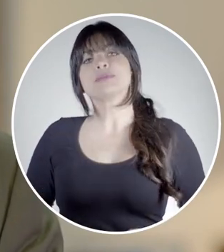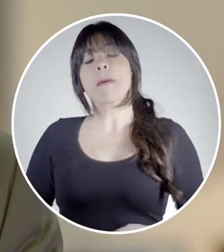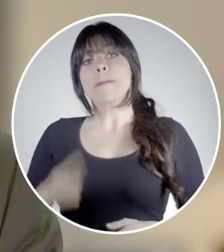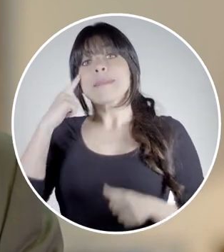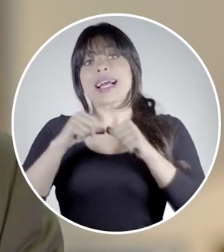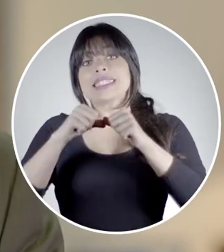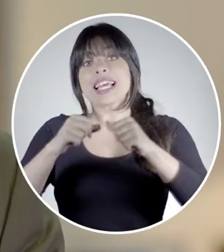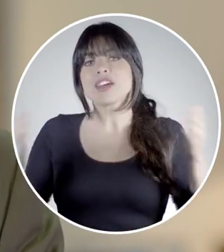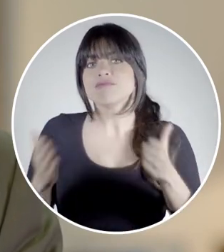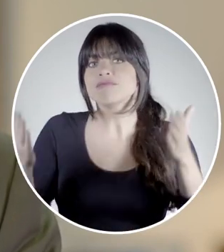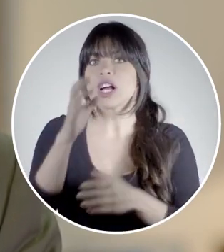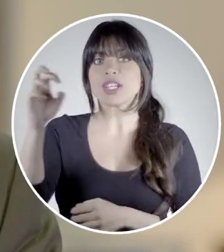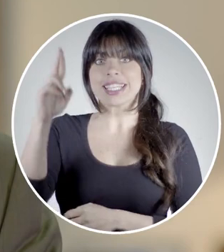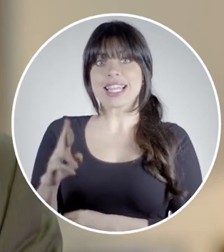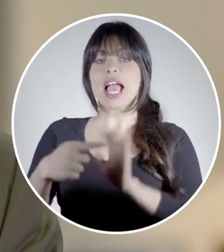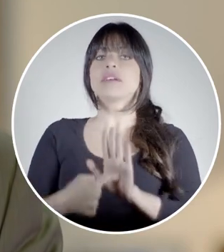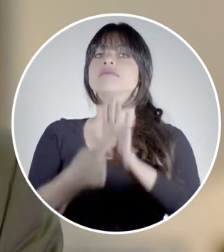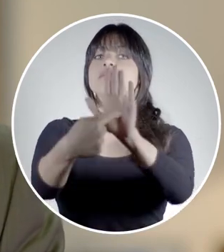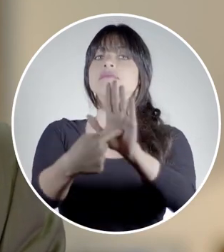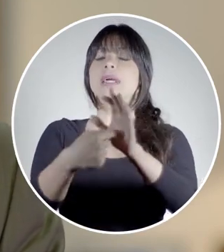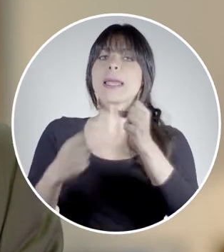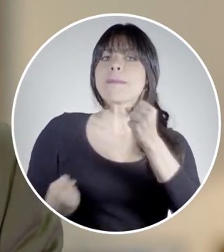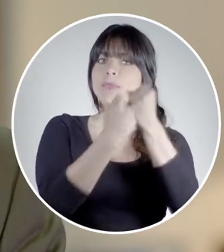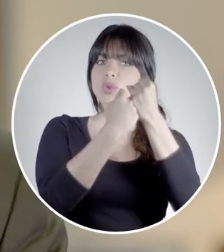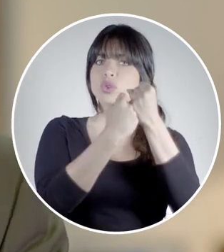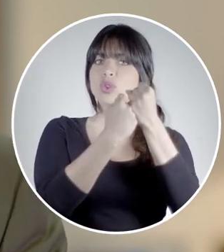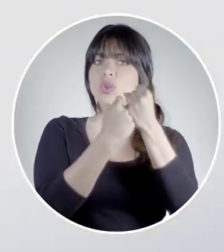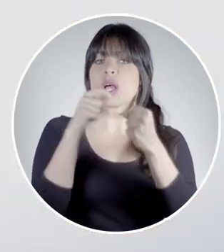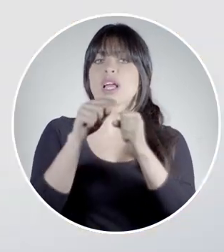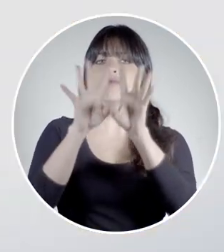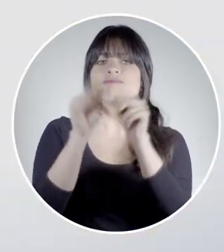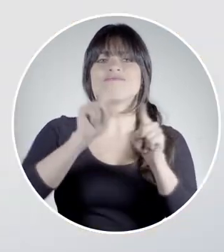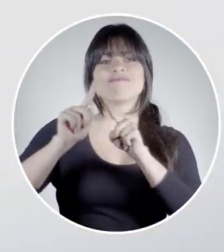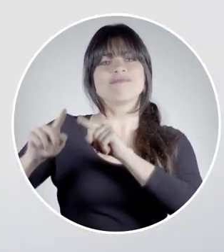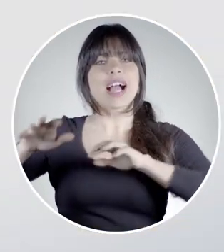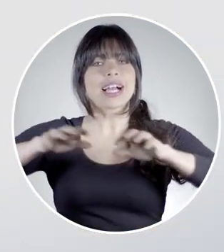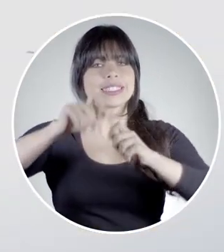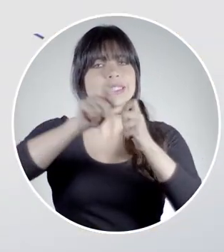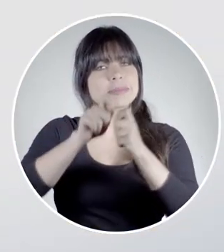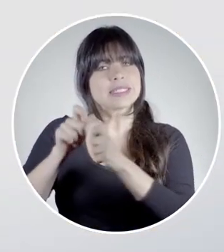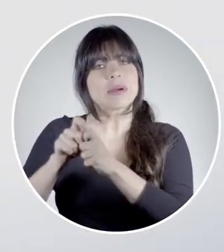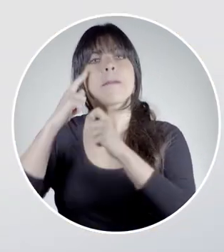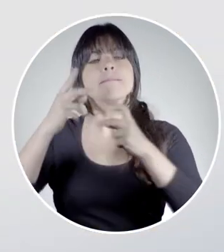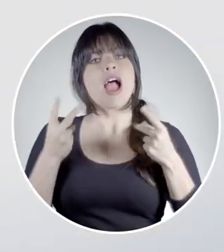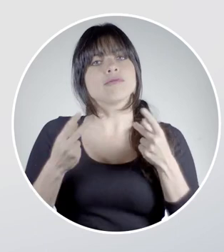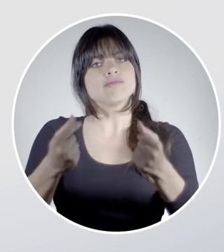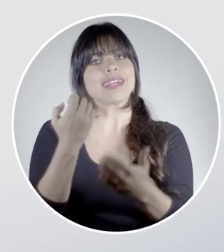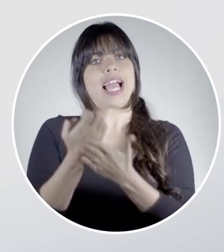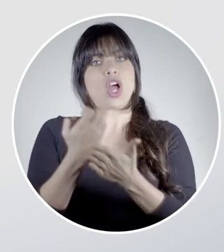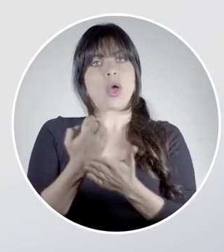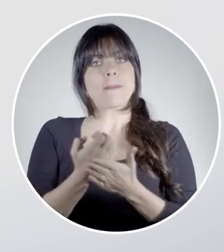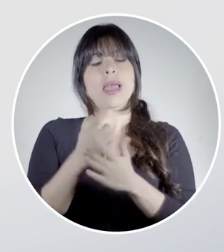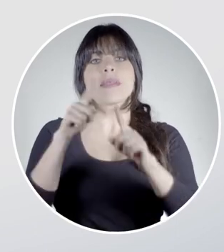solo para citar cuatro ejemplos. Para seguir moviendo a Costa Rica, les presento Impulso, un conjunto de